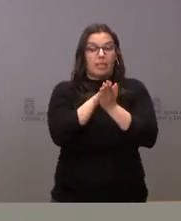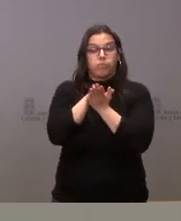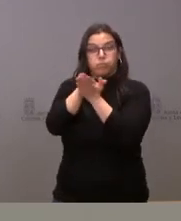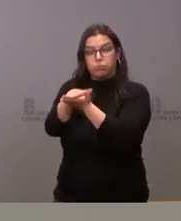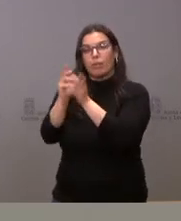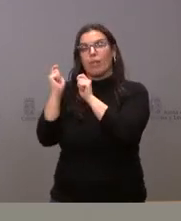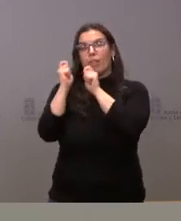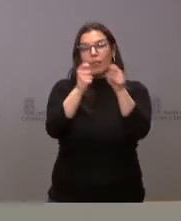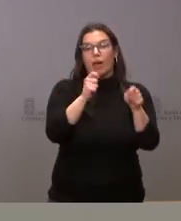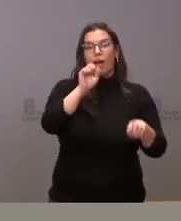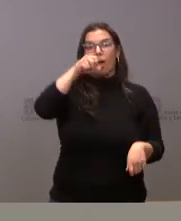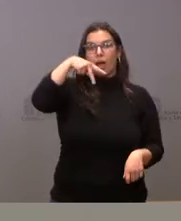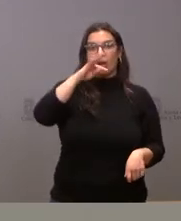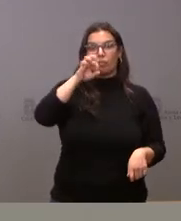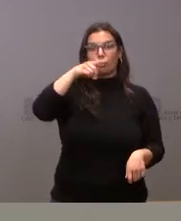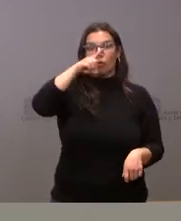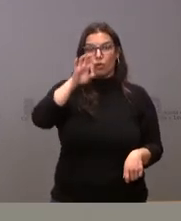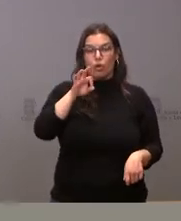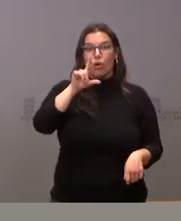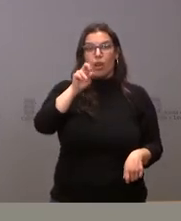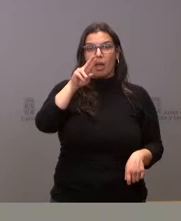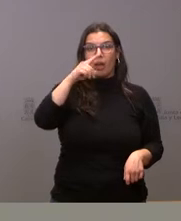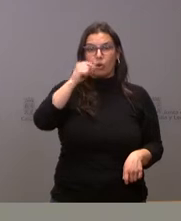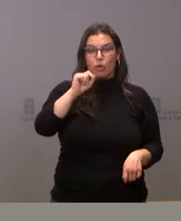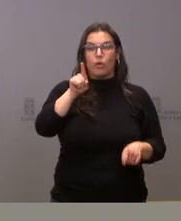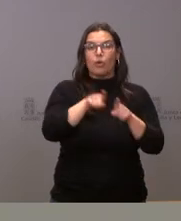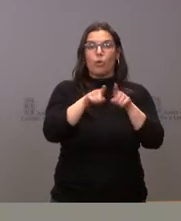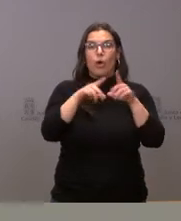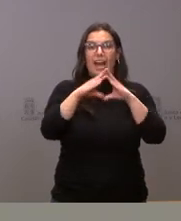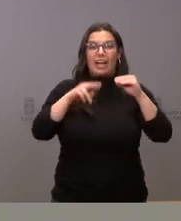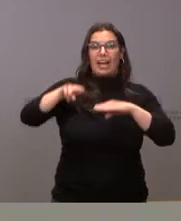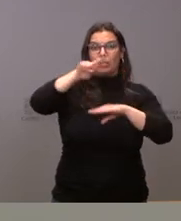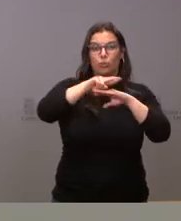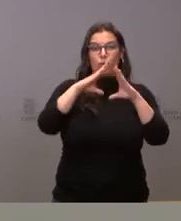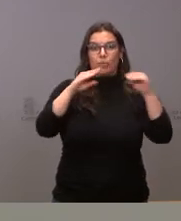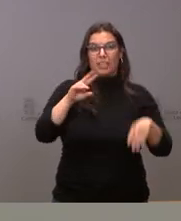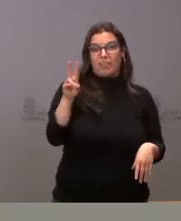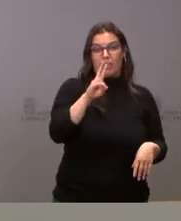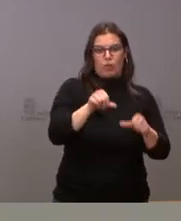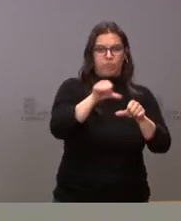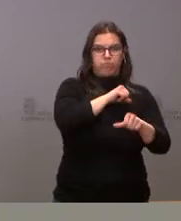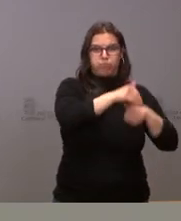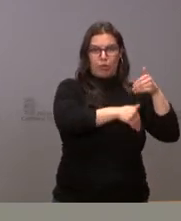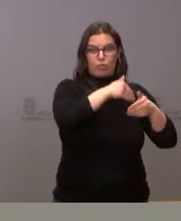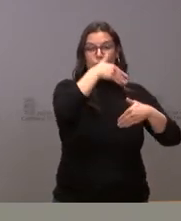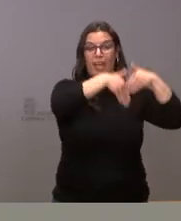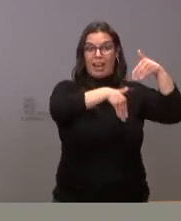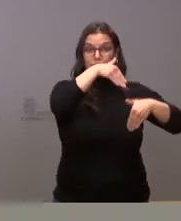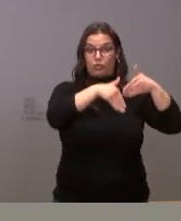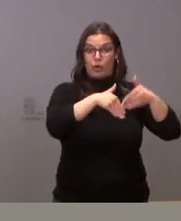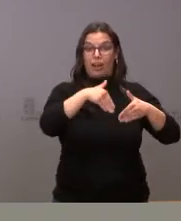nombramiento de Antonio Largo como rector de la Universidad de Valladolid tras el proceso electoral que tuvo lugar en la